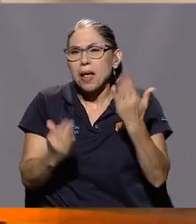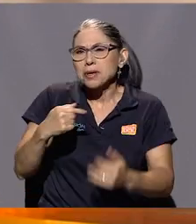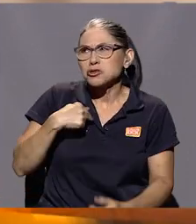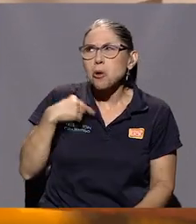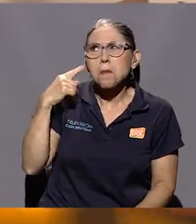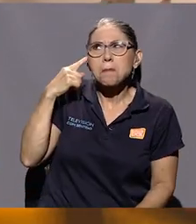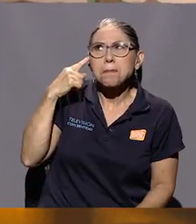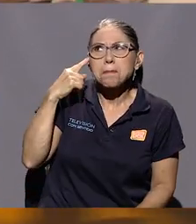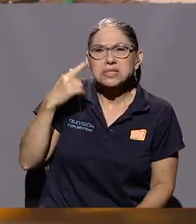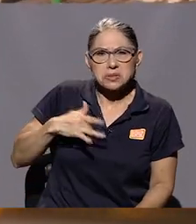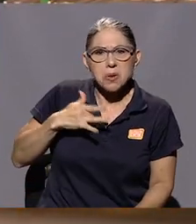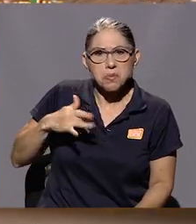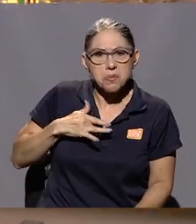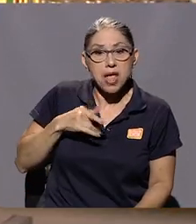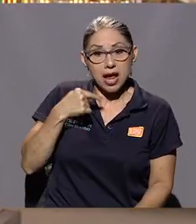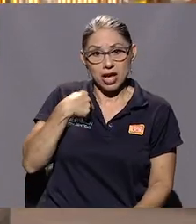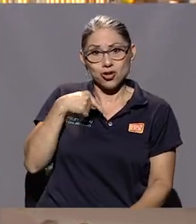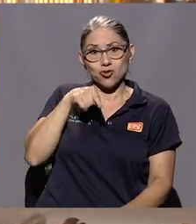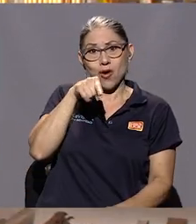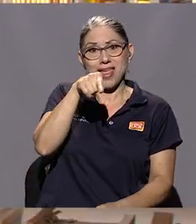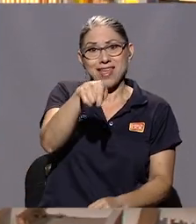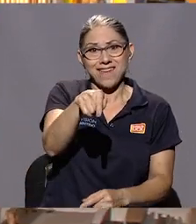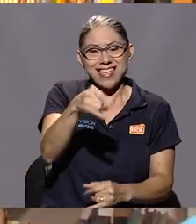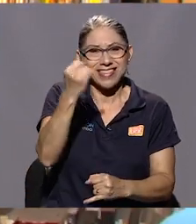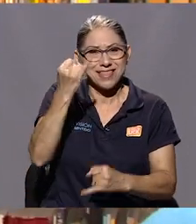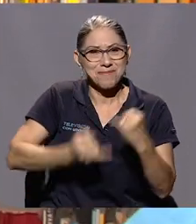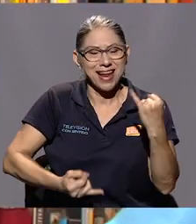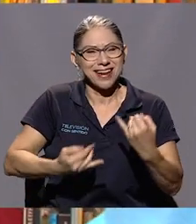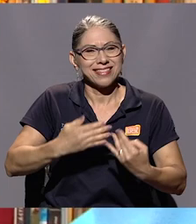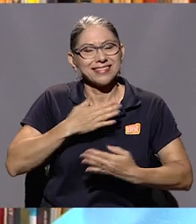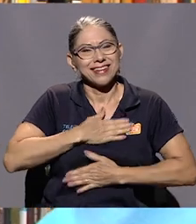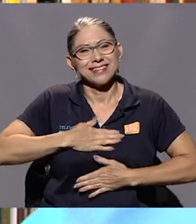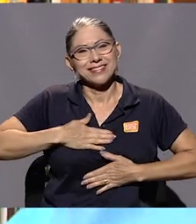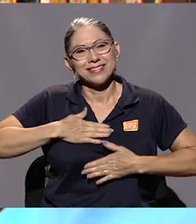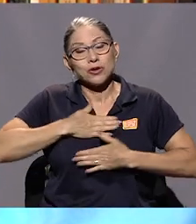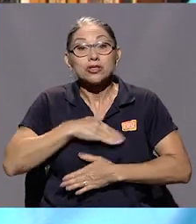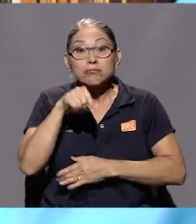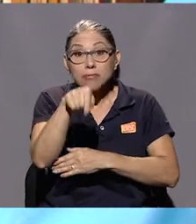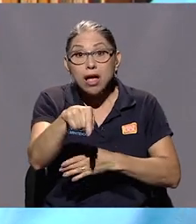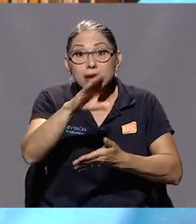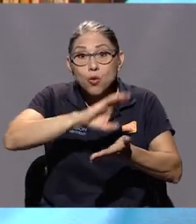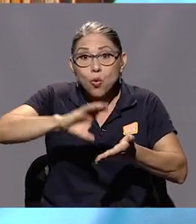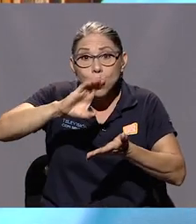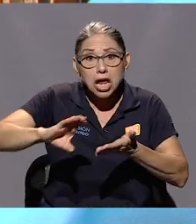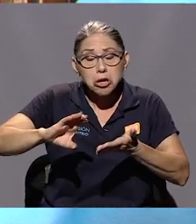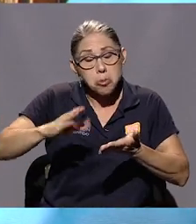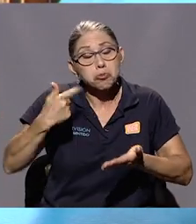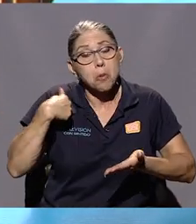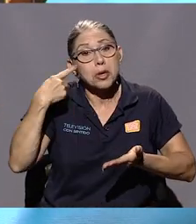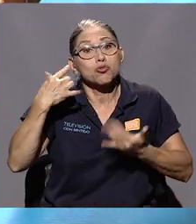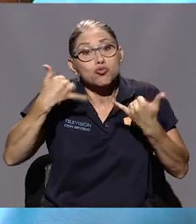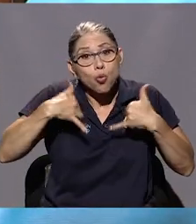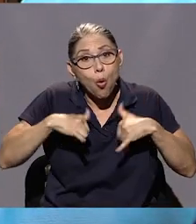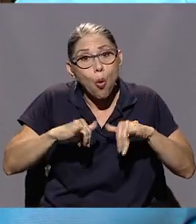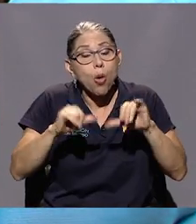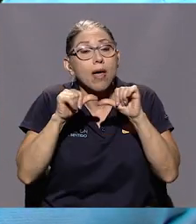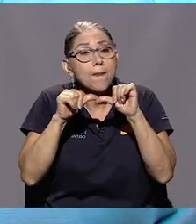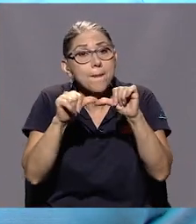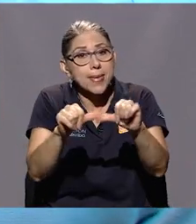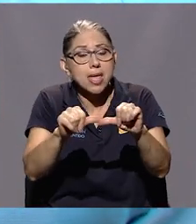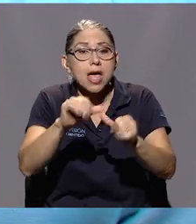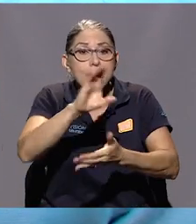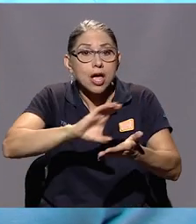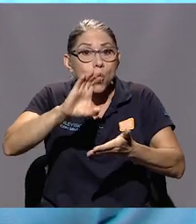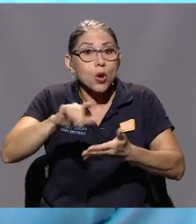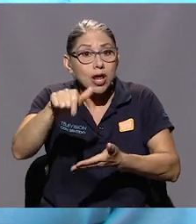Quizás intuía que ahí iba yo a terminar de ser dichosa. Era un colegio y debe de seguirlo siendo,